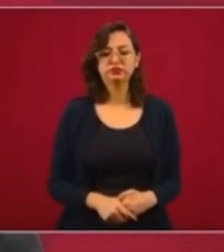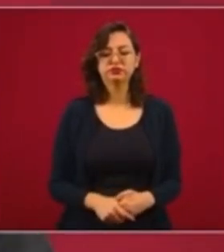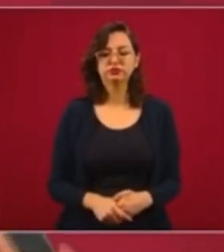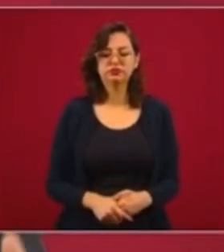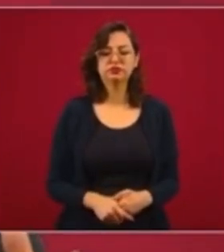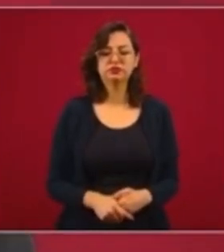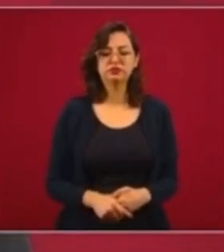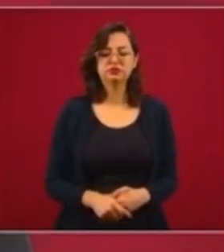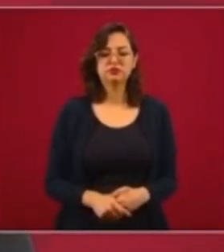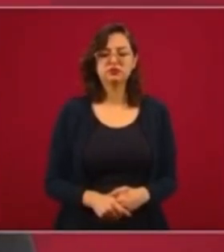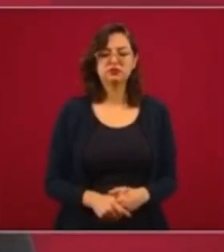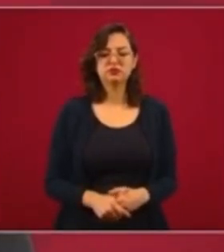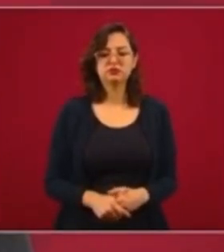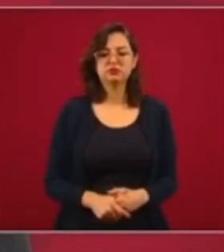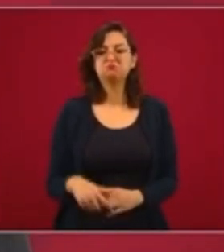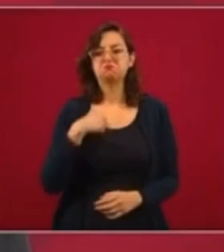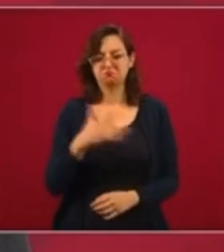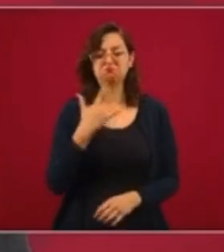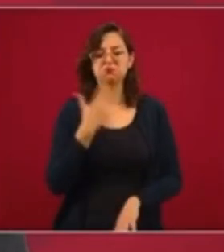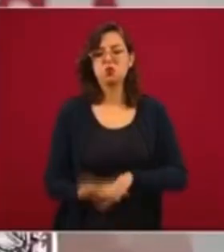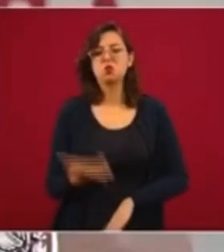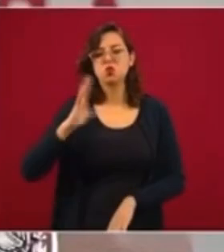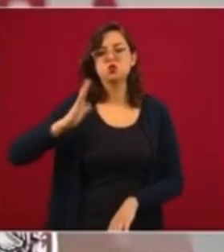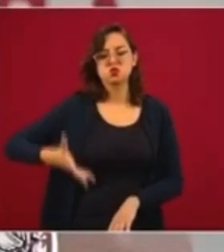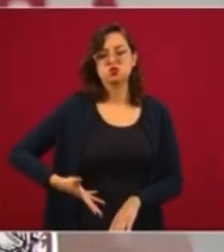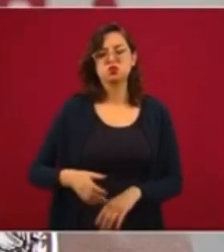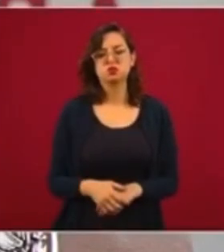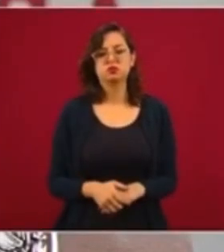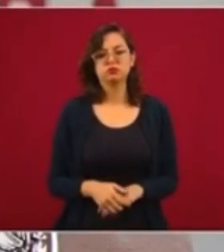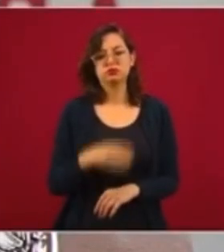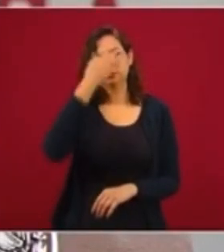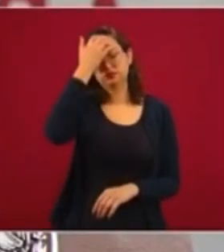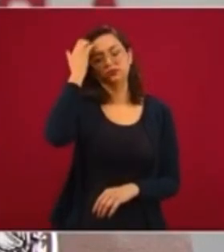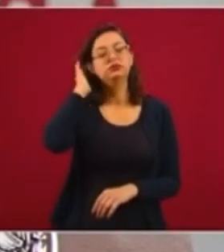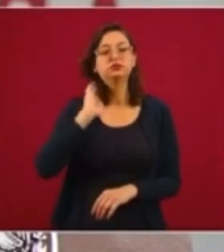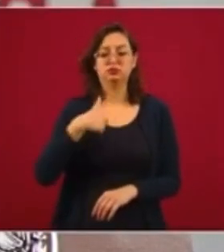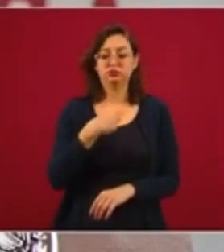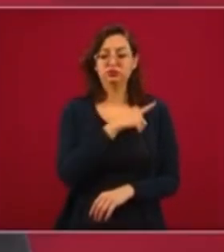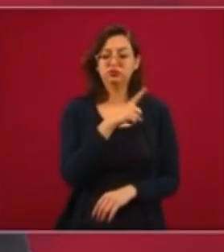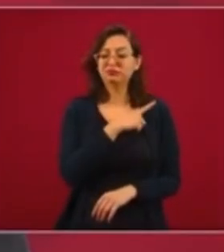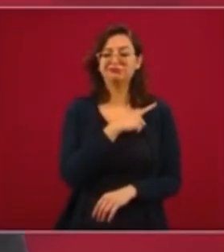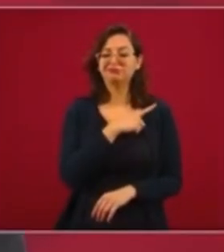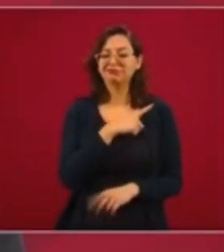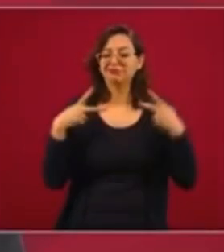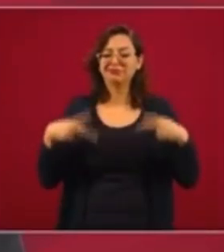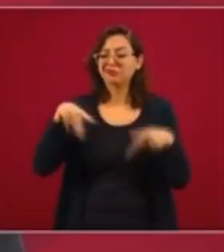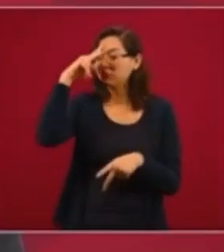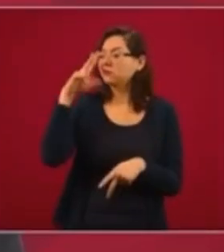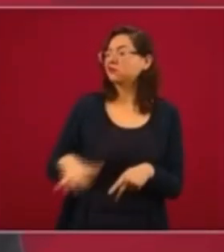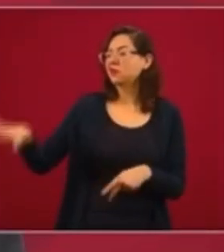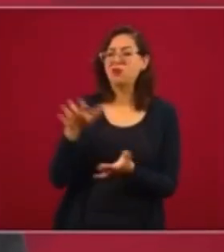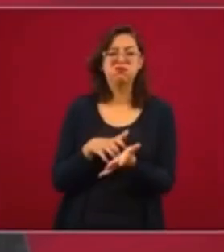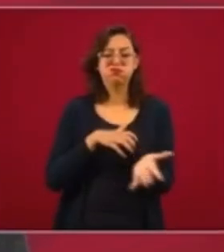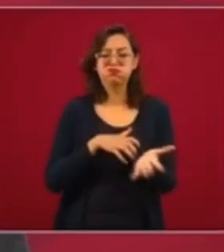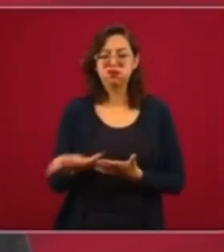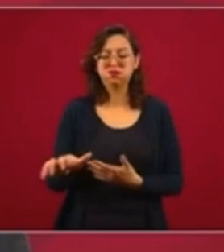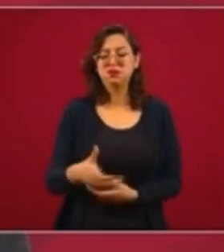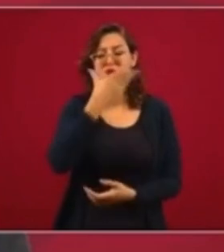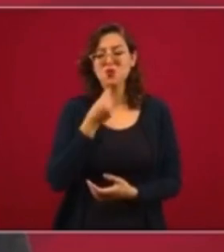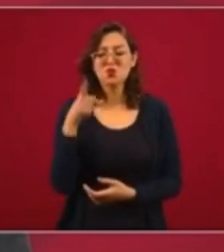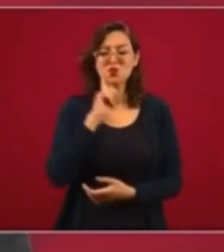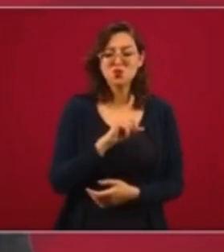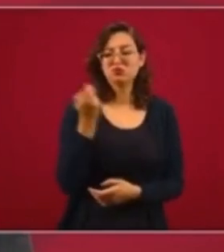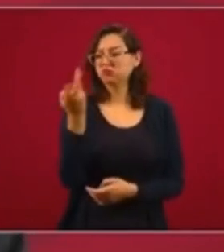y me siento orgulloso además no estoy solo somos millones de mujeres, de hombres